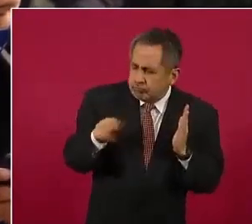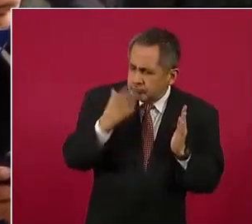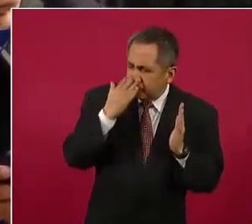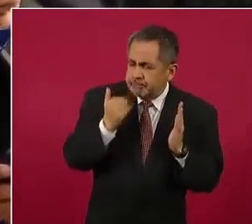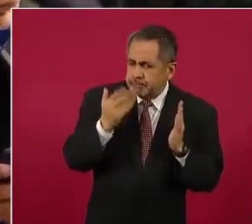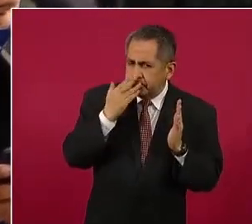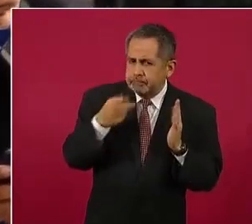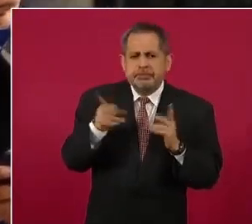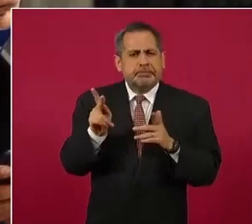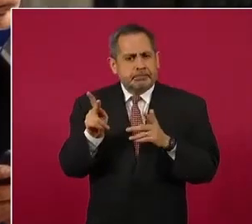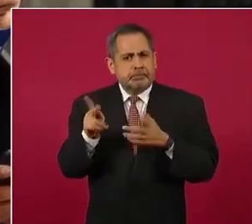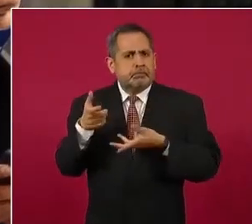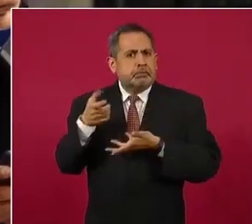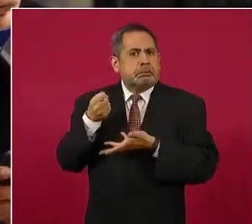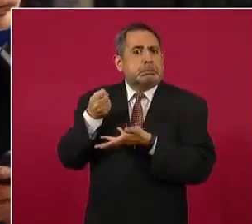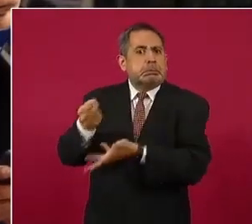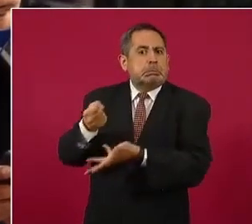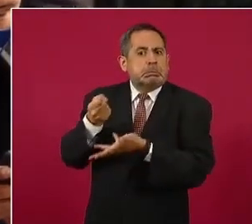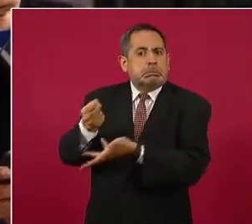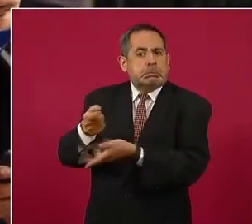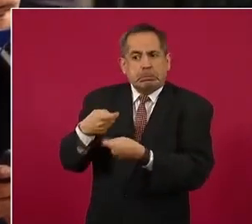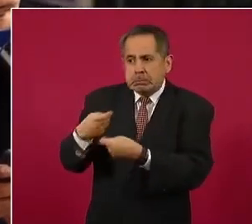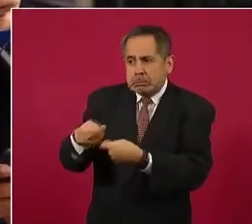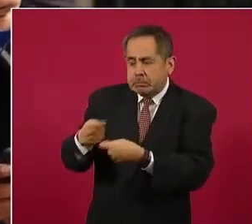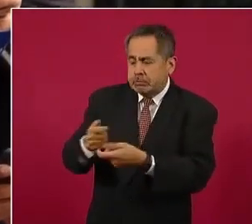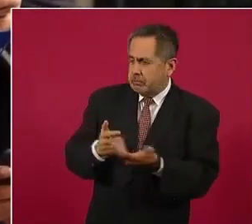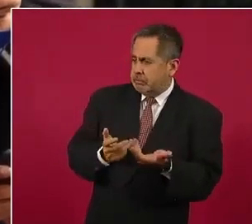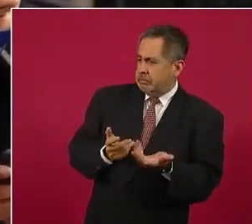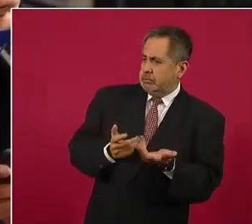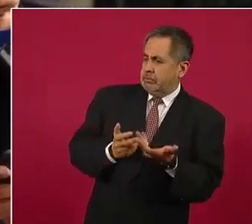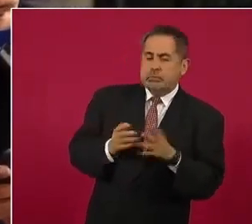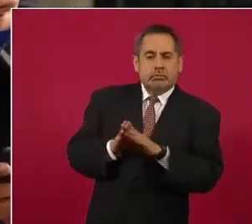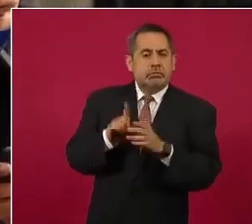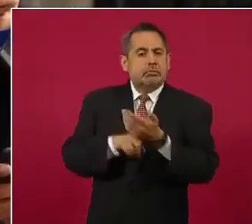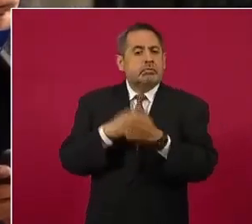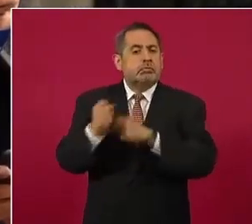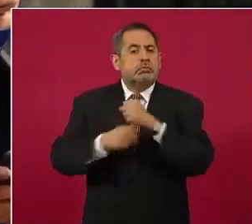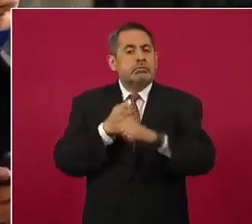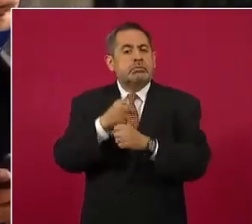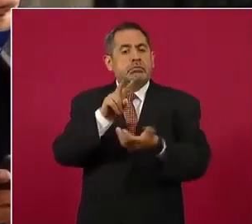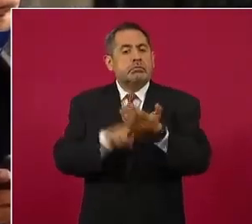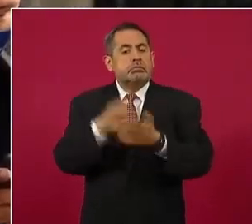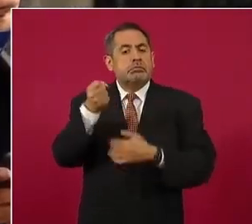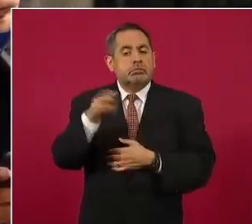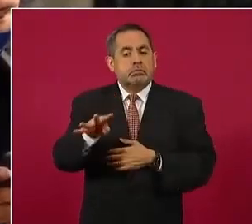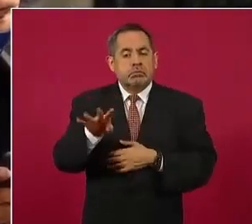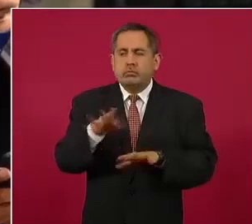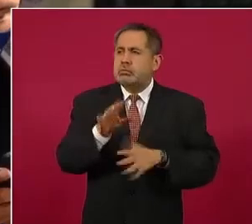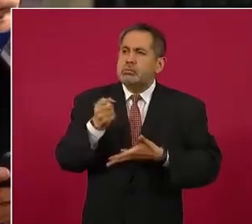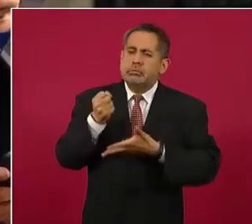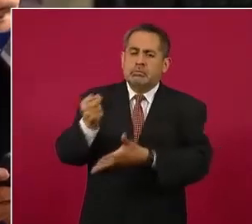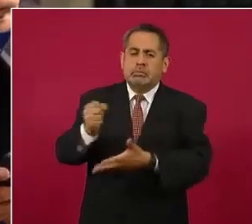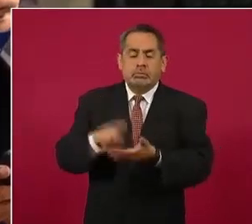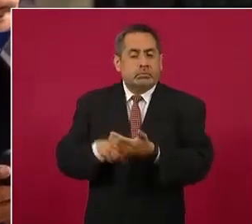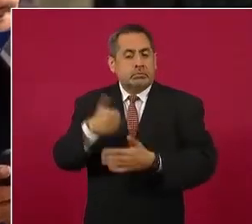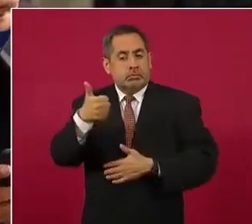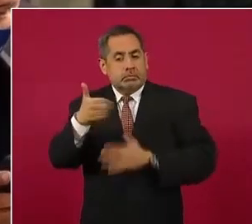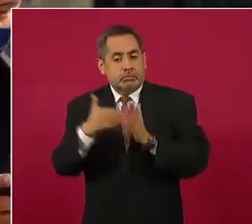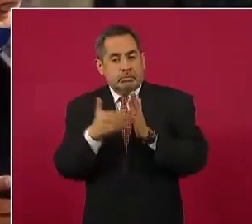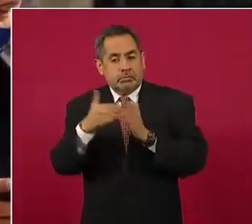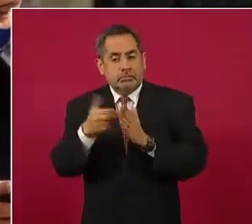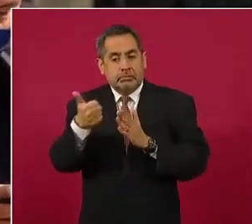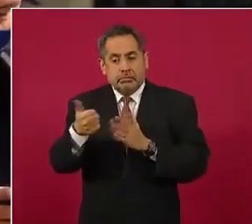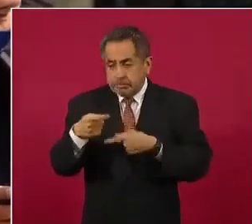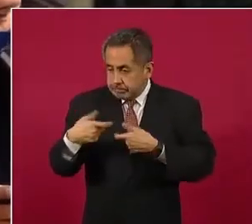se estaba ejerciendo un gasto público y en 2019 se erogaron más o menos seis millones de pesos